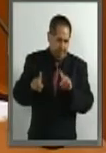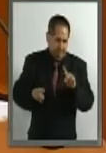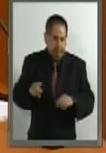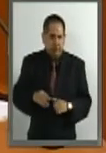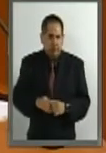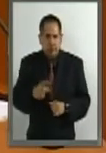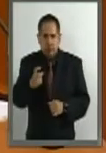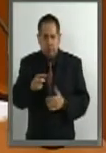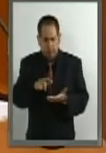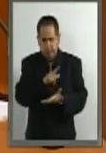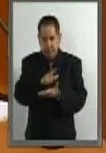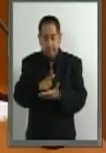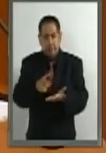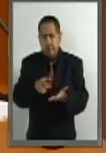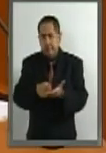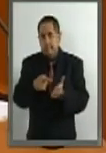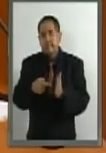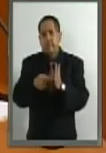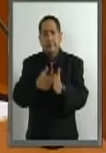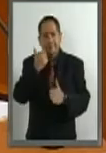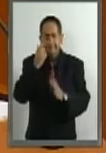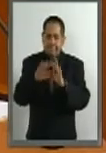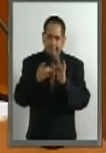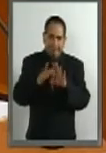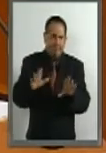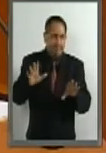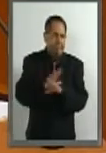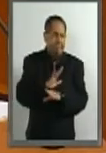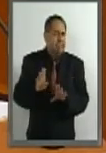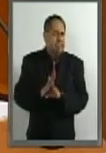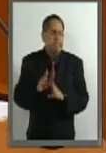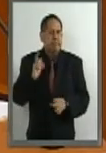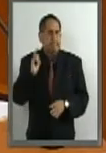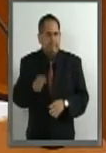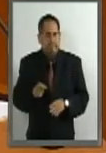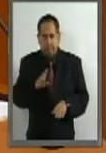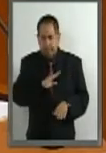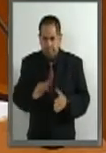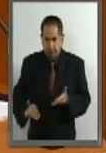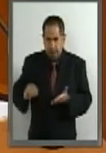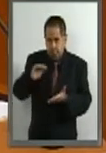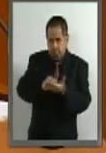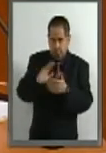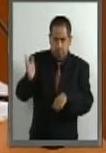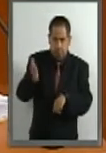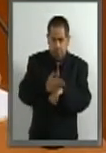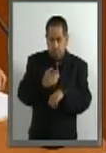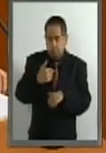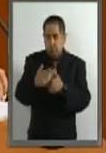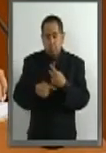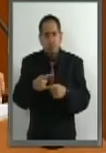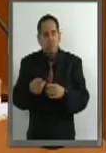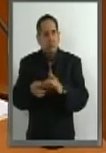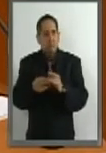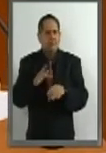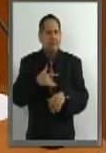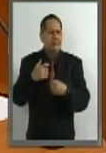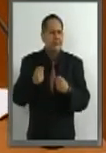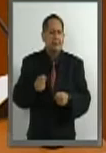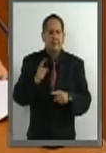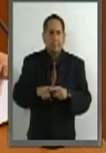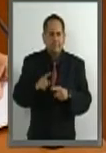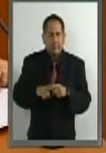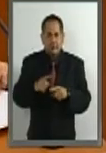perfeccionar los criterios mediante los cuales se encontrarán las sanciones y fortalecer la